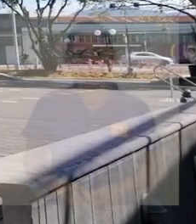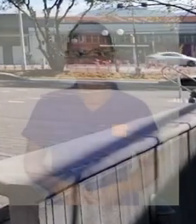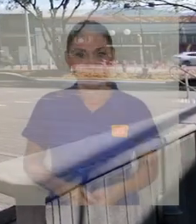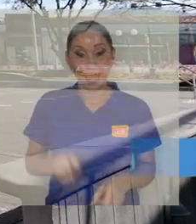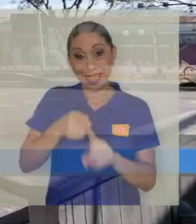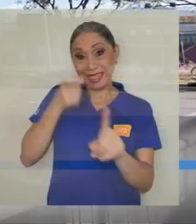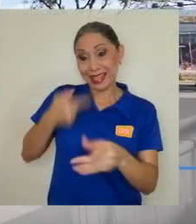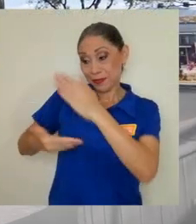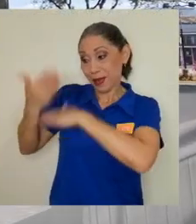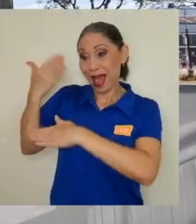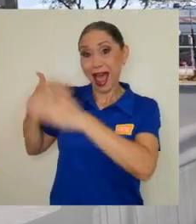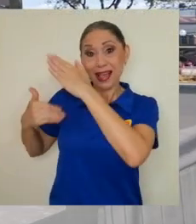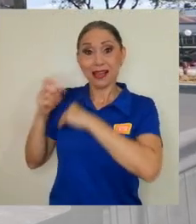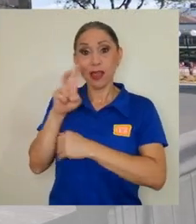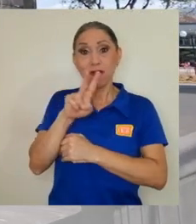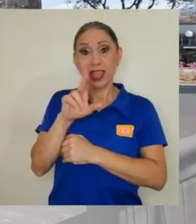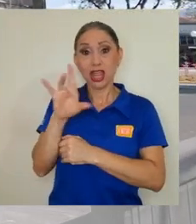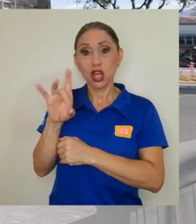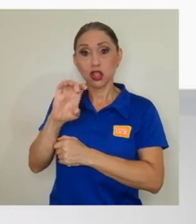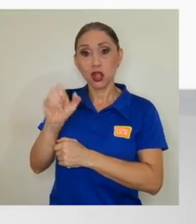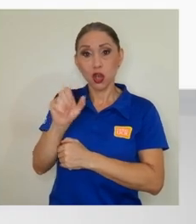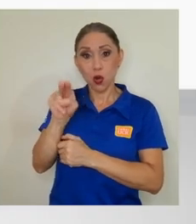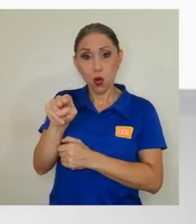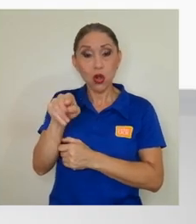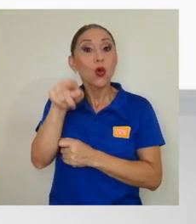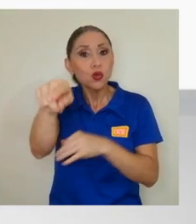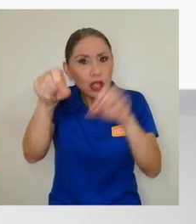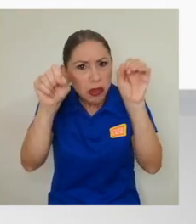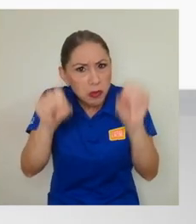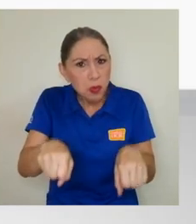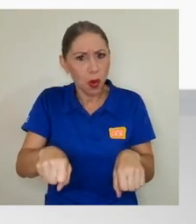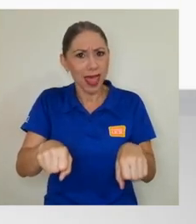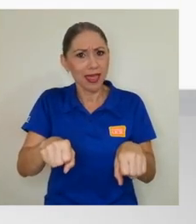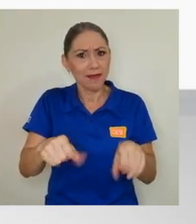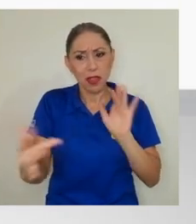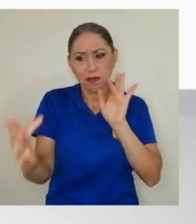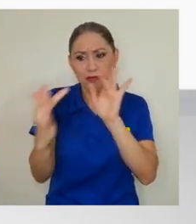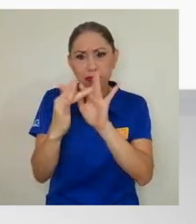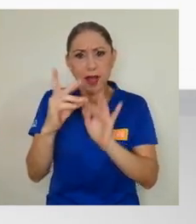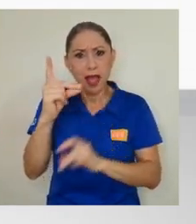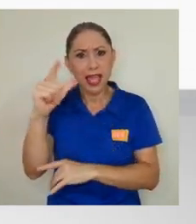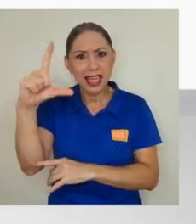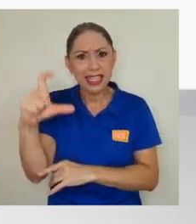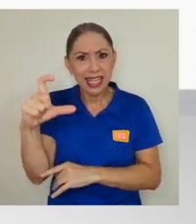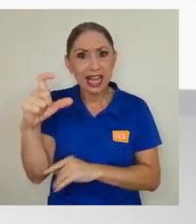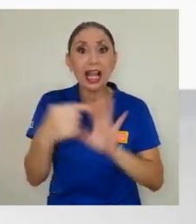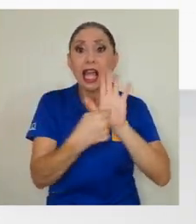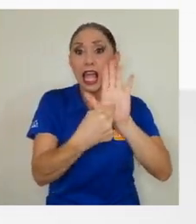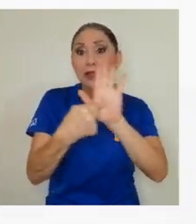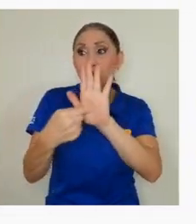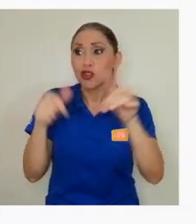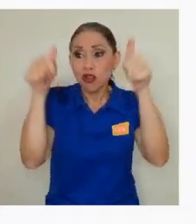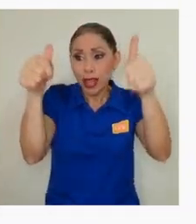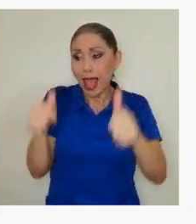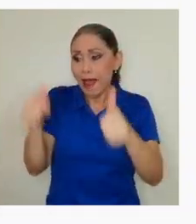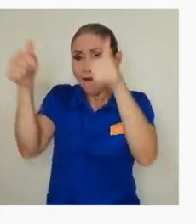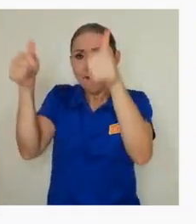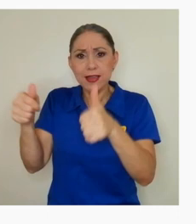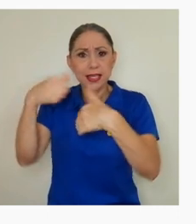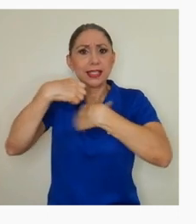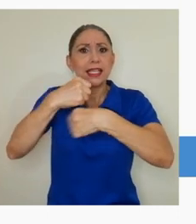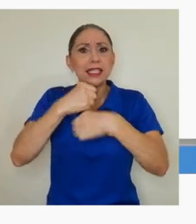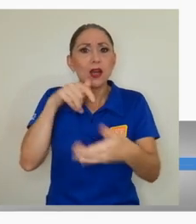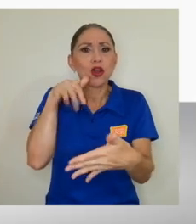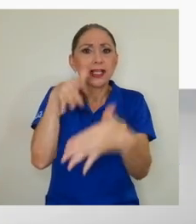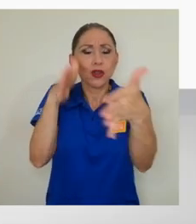Desde el pasado 28 de junio, usted puede visitar en Instagram una exposición de afiches hechos por estudiantes